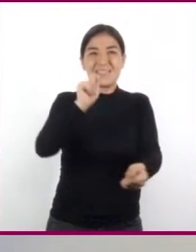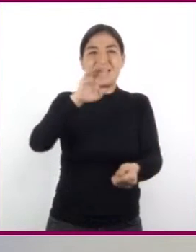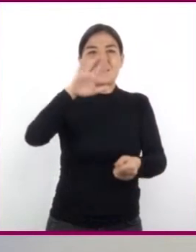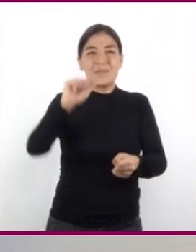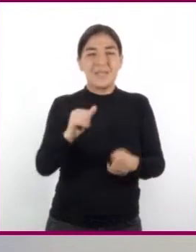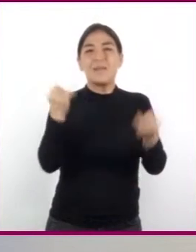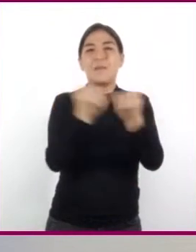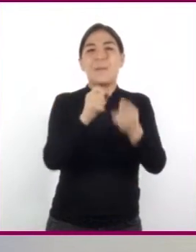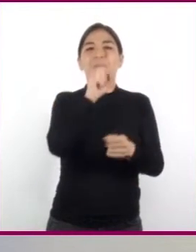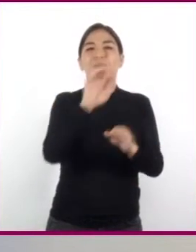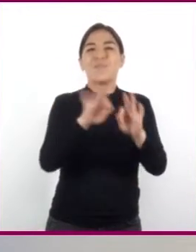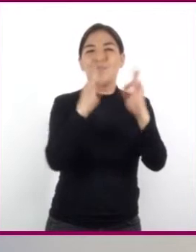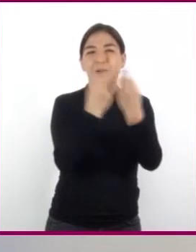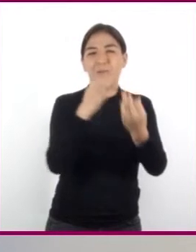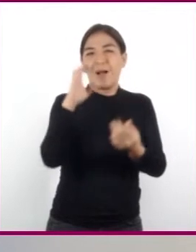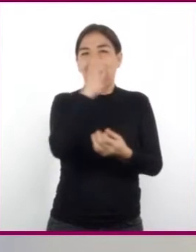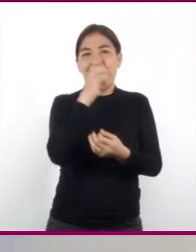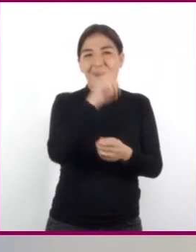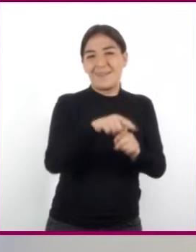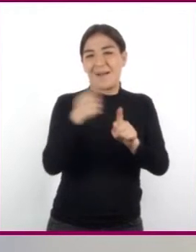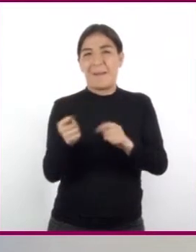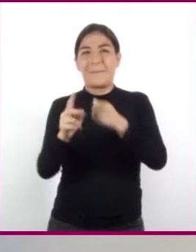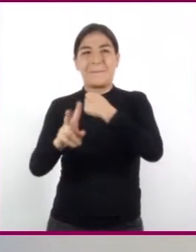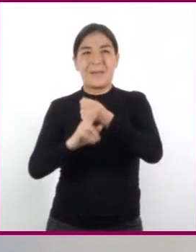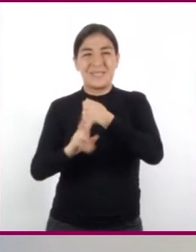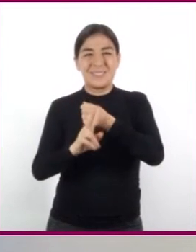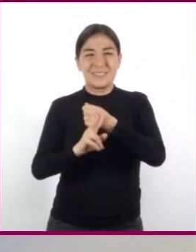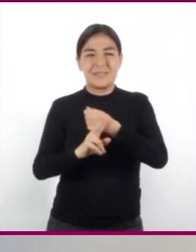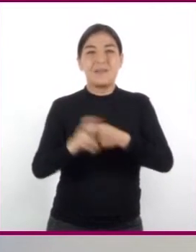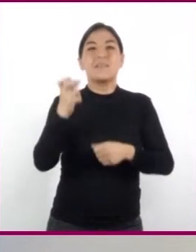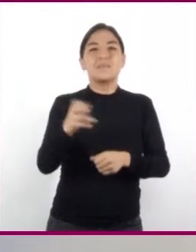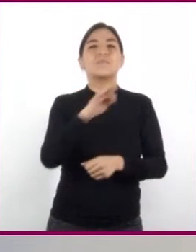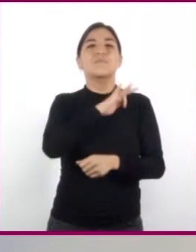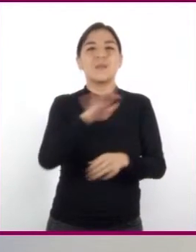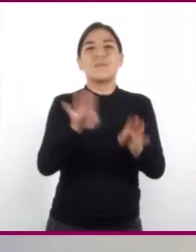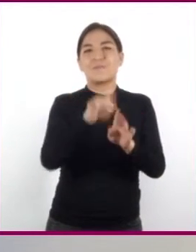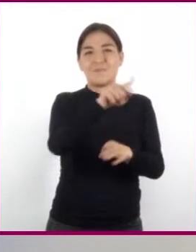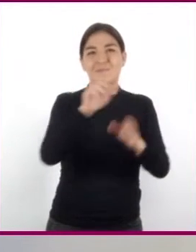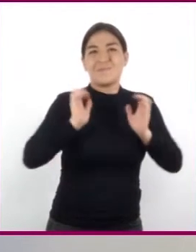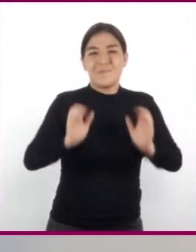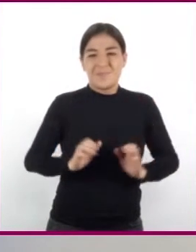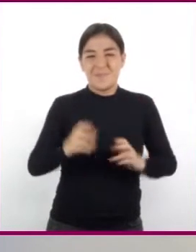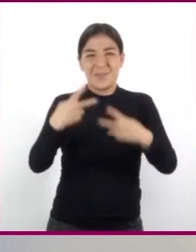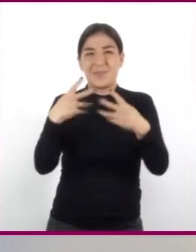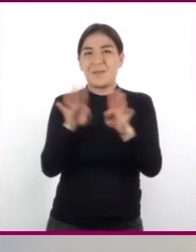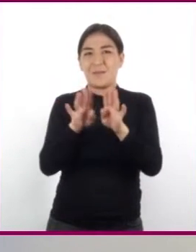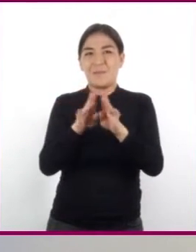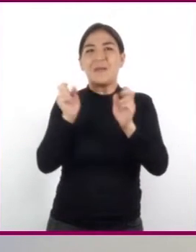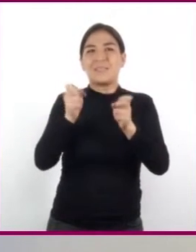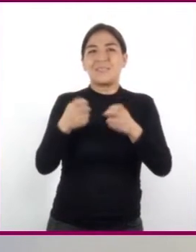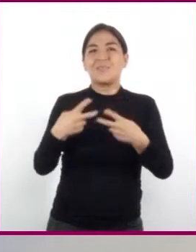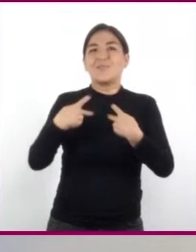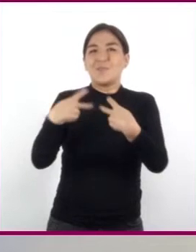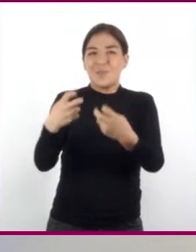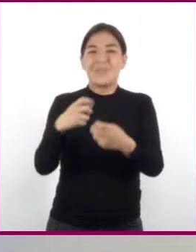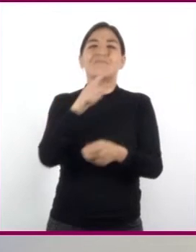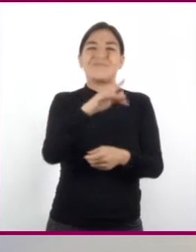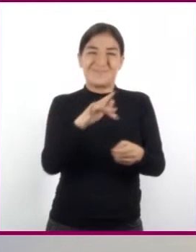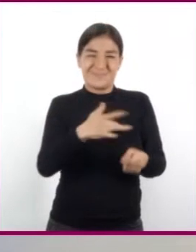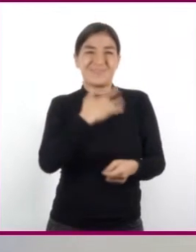forma de calor al vaso que lo que puede producir tu cuerpo. Por eso sentimos frío.